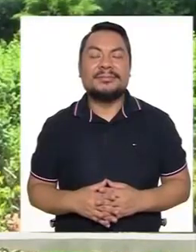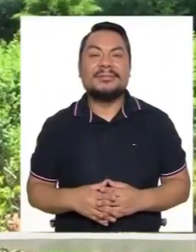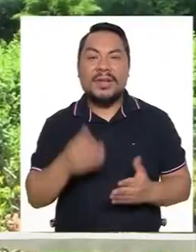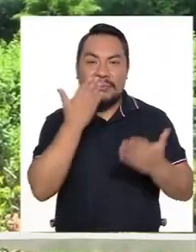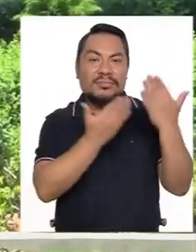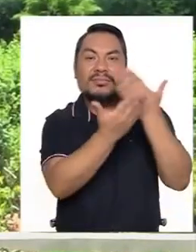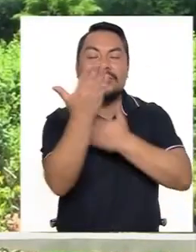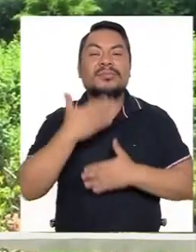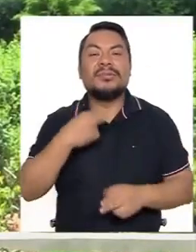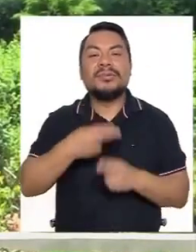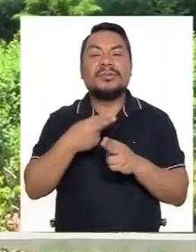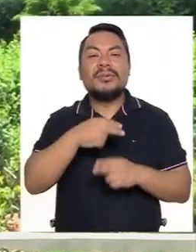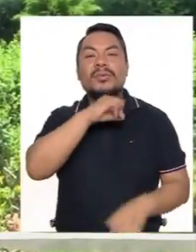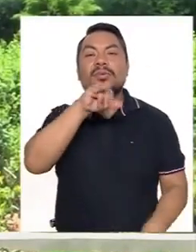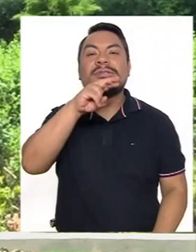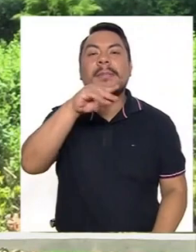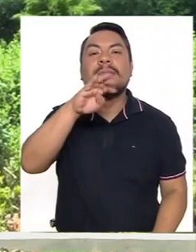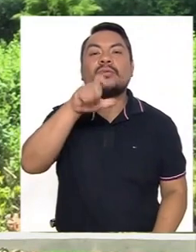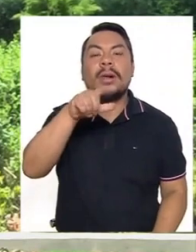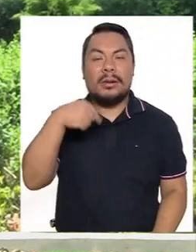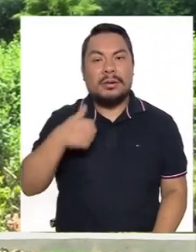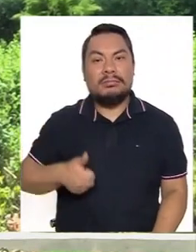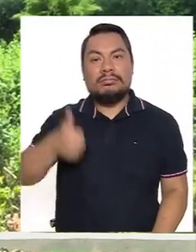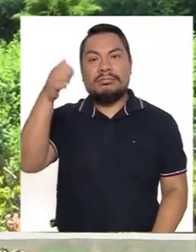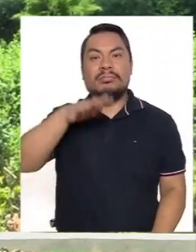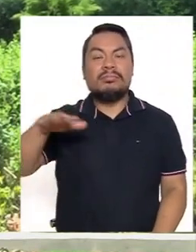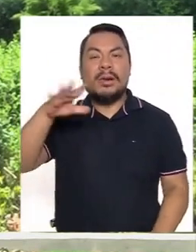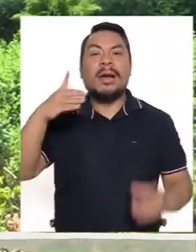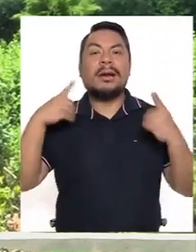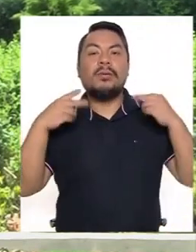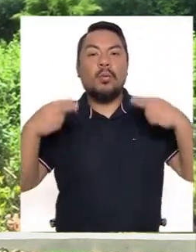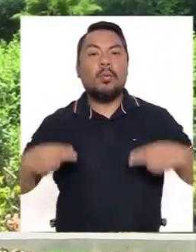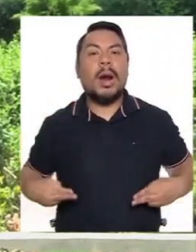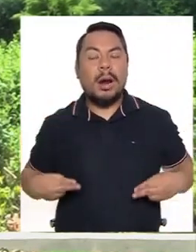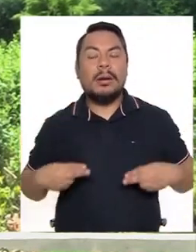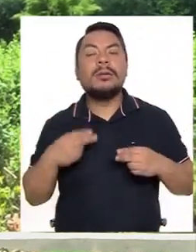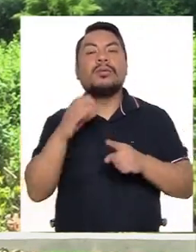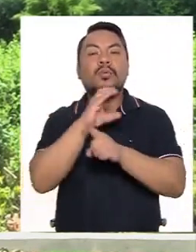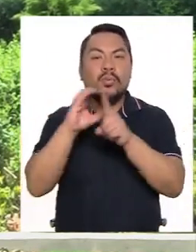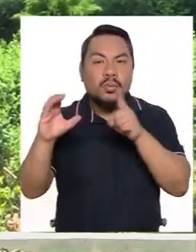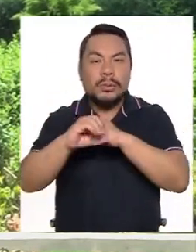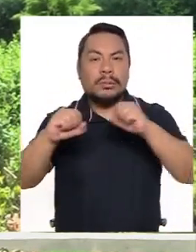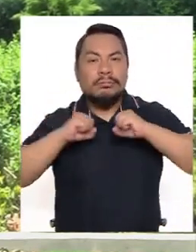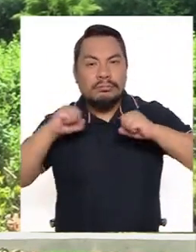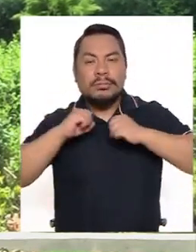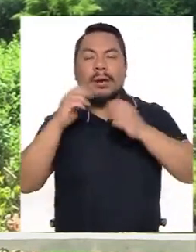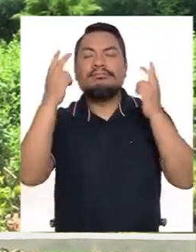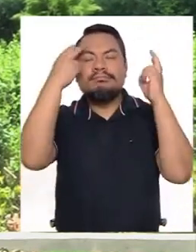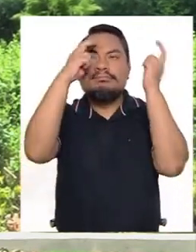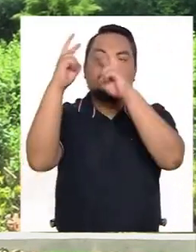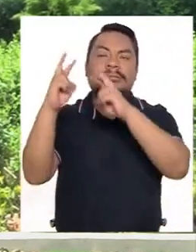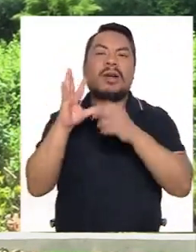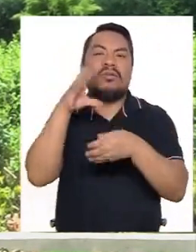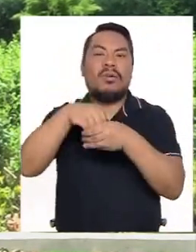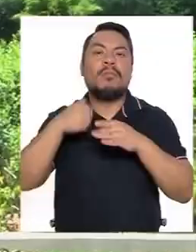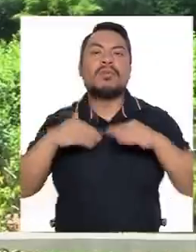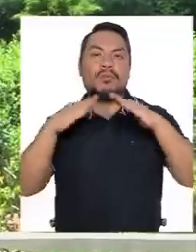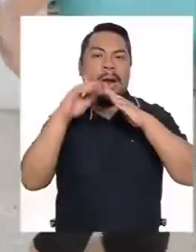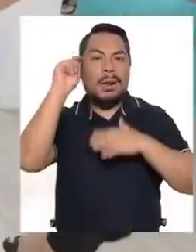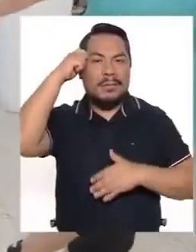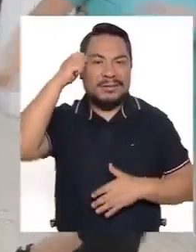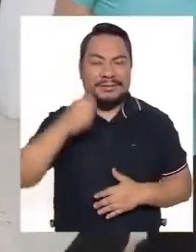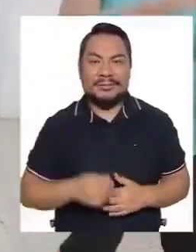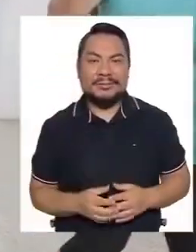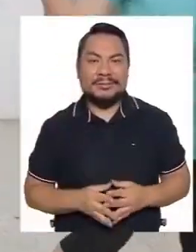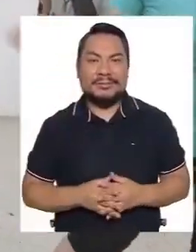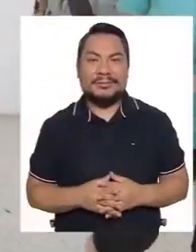Buenos días, mi nombre es José Manuel Echegaray, soy gerente de Desarrollo Humano, Educación, Cultura, Deporte y Recreación de la Municipalidad de Magdalena del